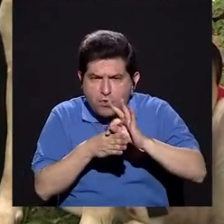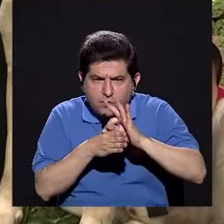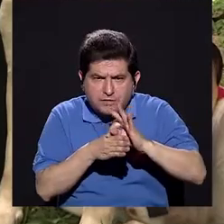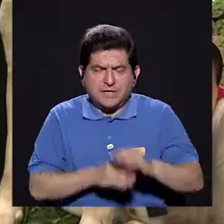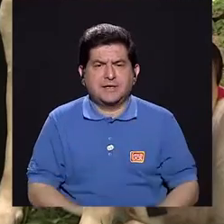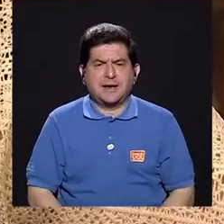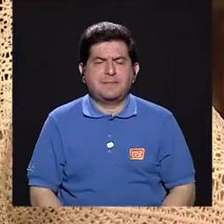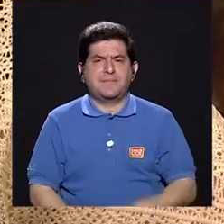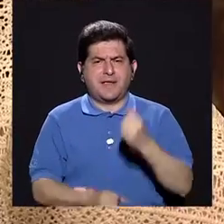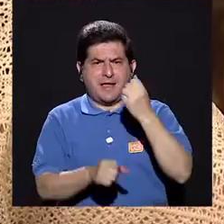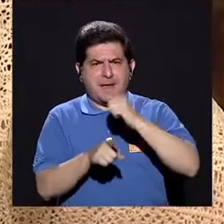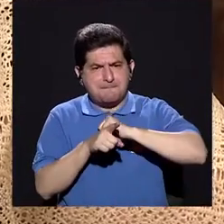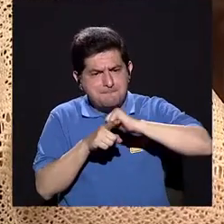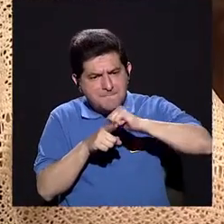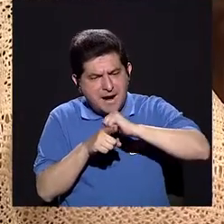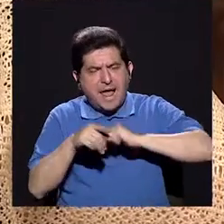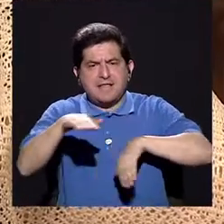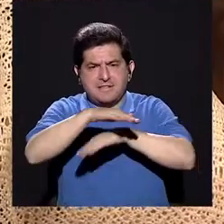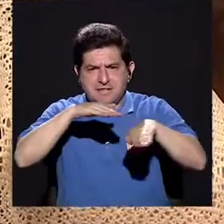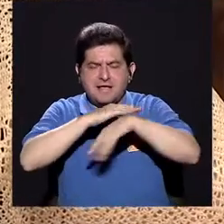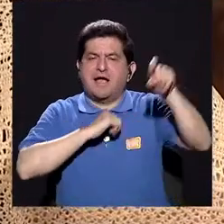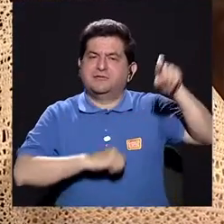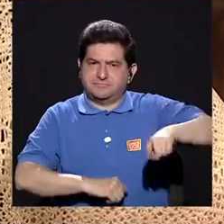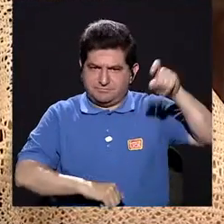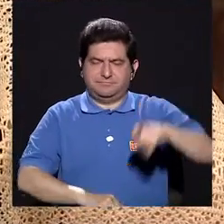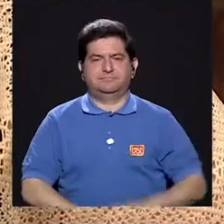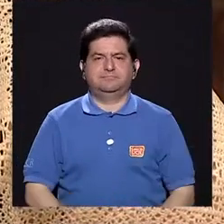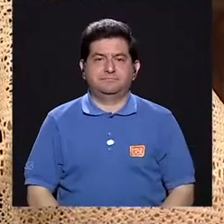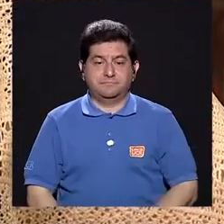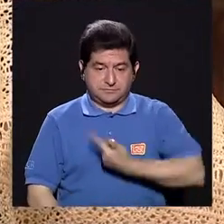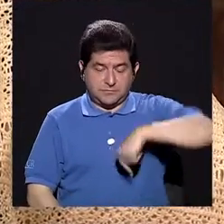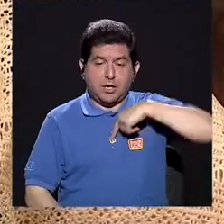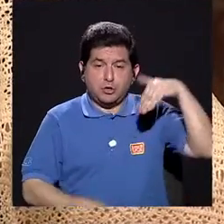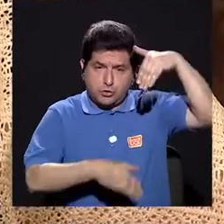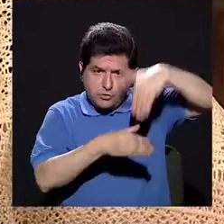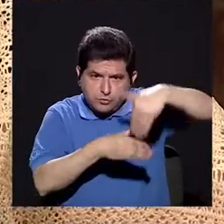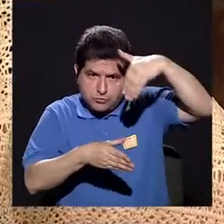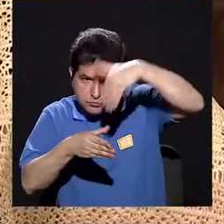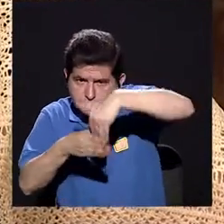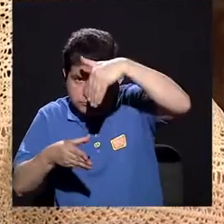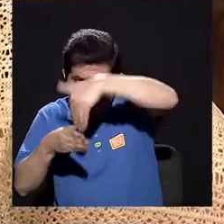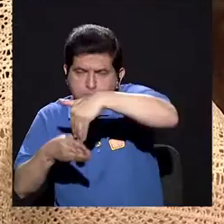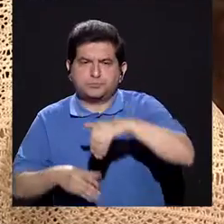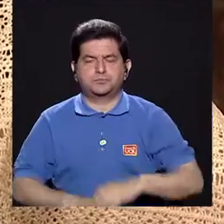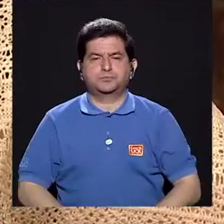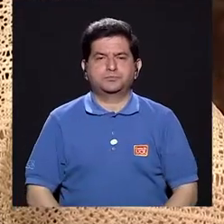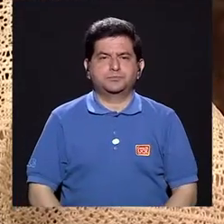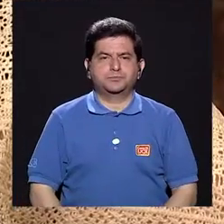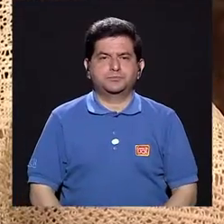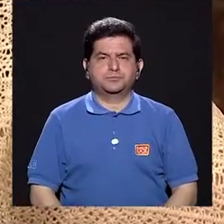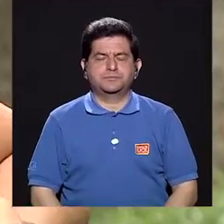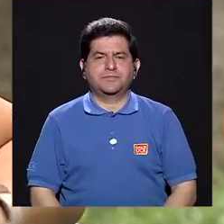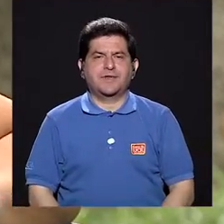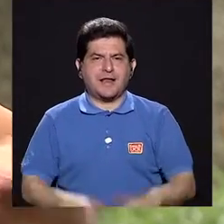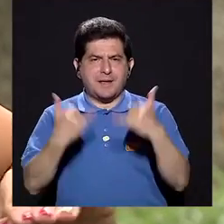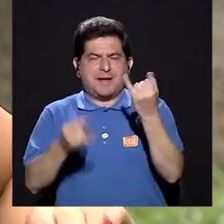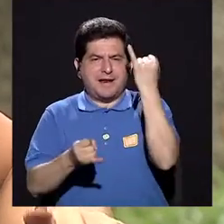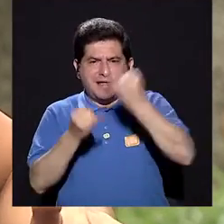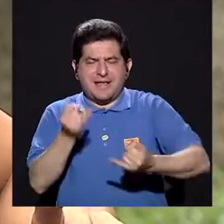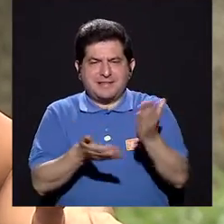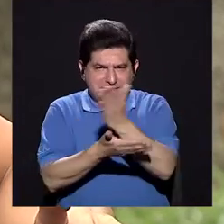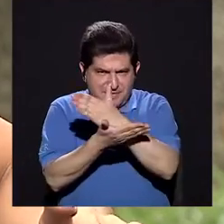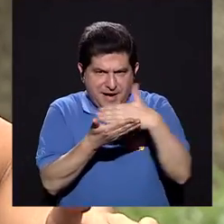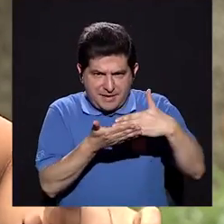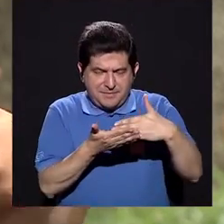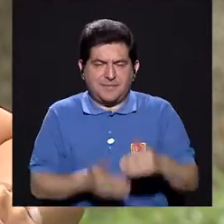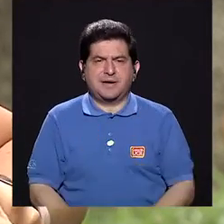básico, y luego lo vamos introduciendo. Bueno, y Créter, para ya cerrar